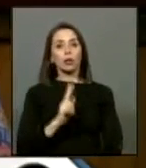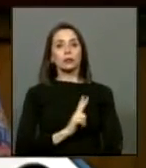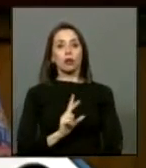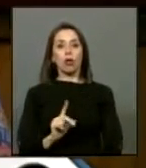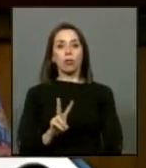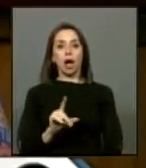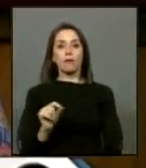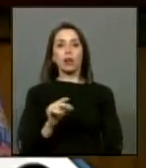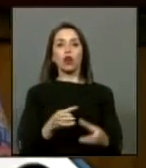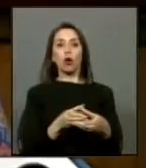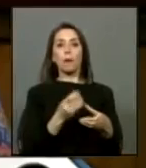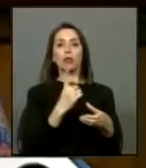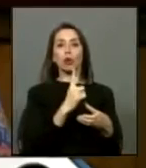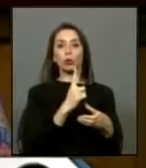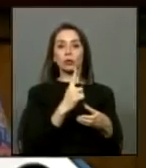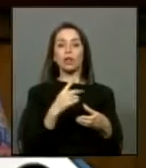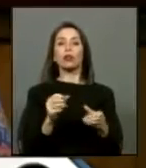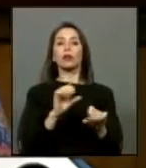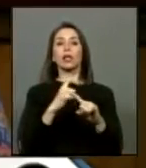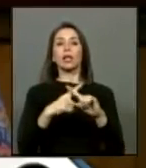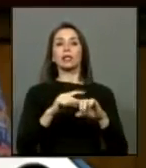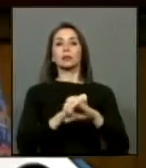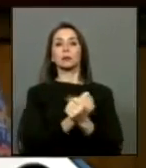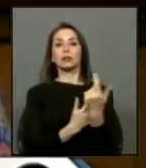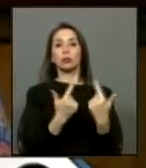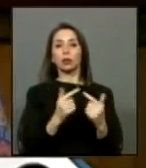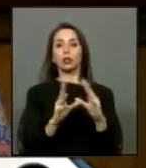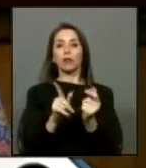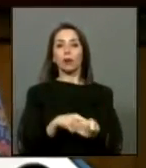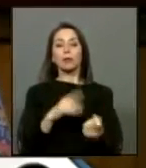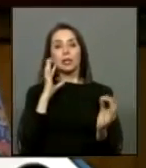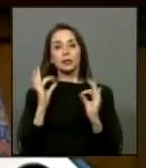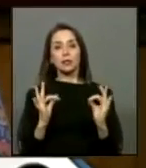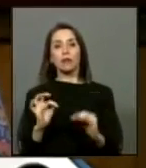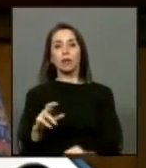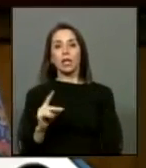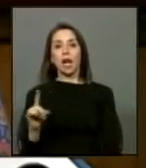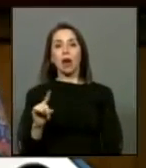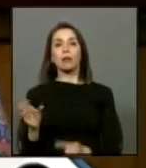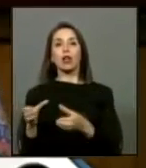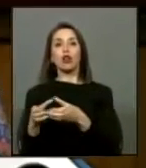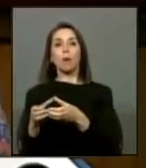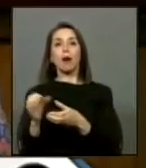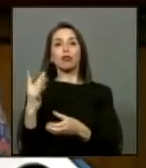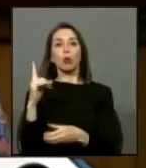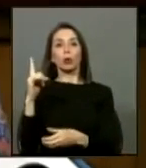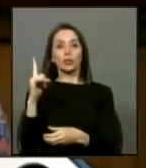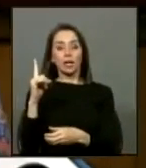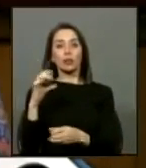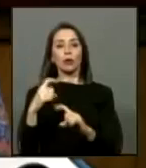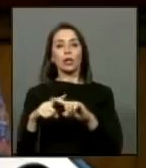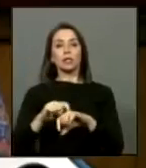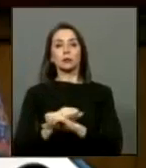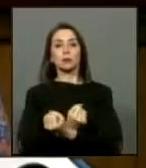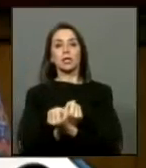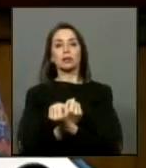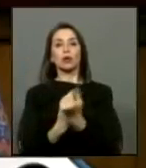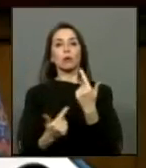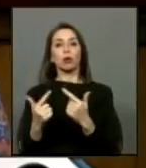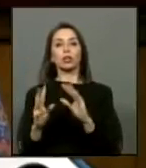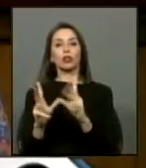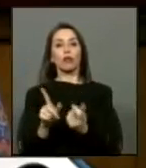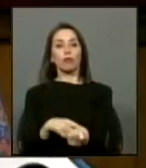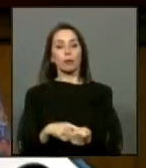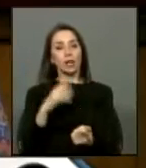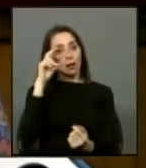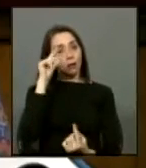Dávalos, del Comando Unitario de Expresos Políticos y Familiares. Y señora Viviana Fernández, del Comando Unitario de Expresos Políticos y Familiares. La